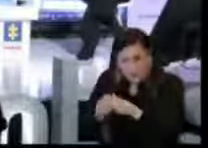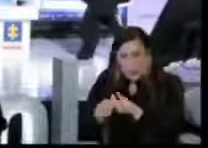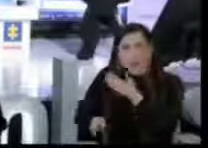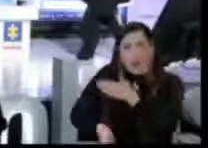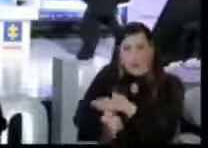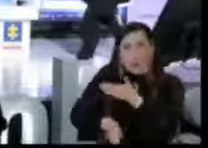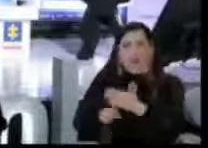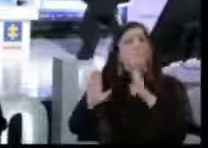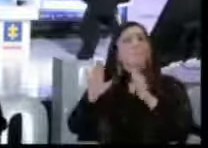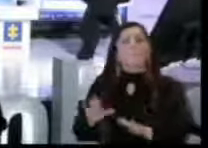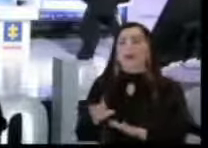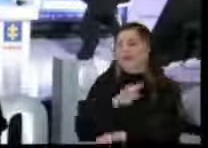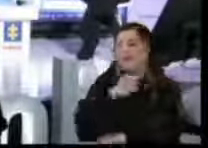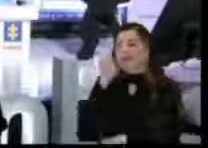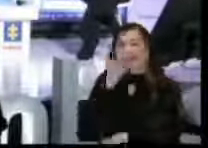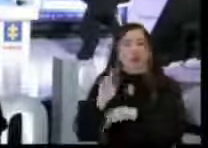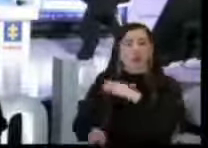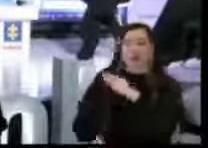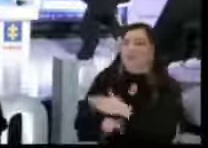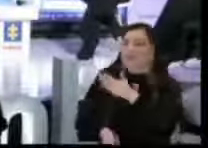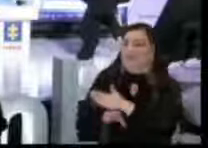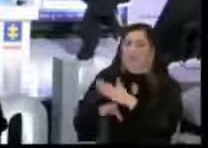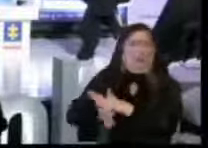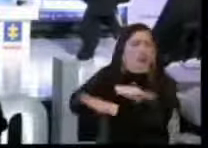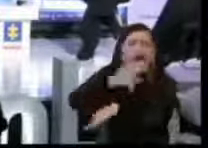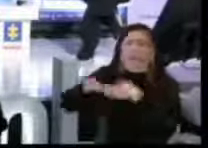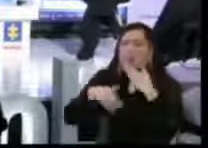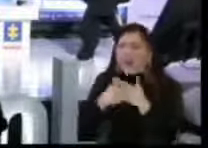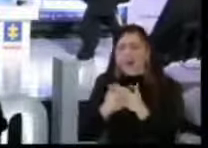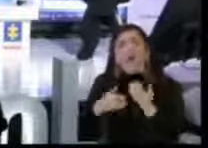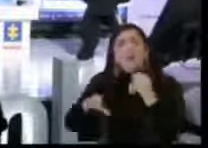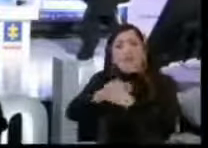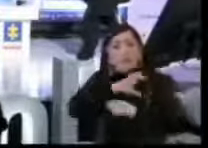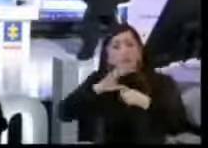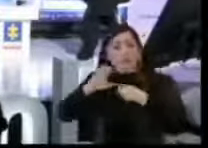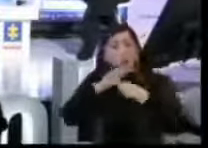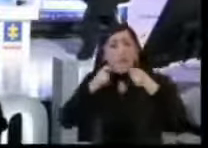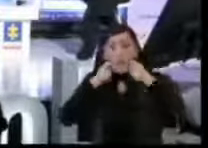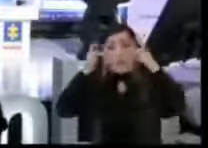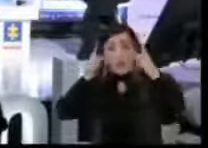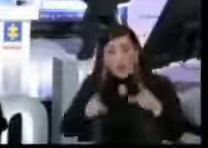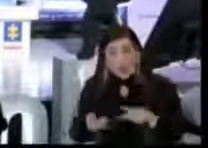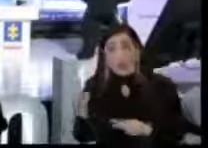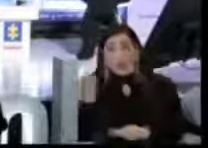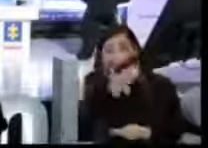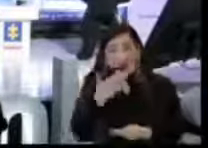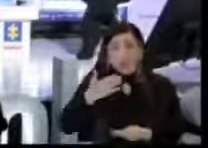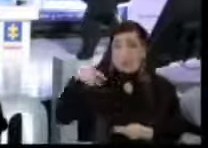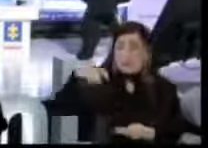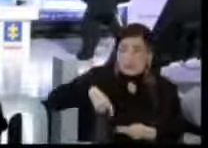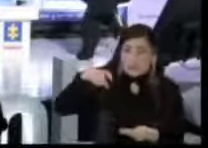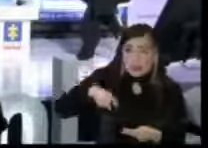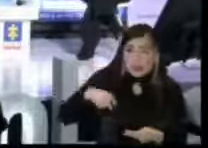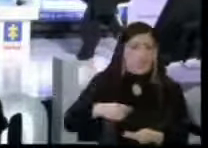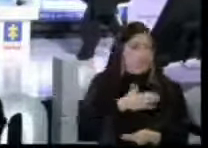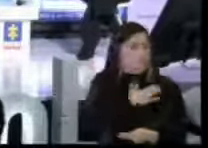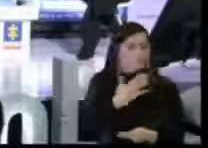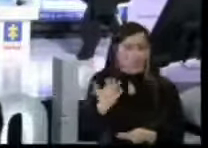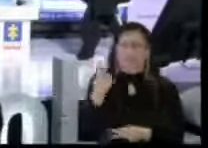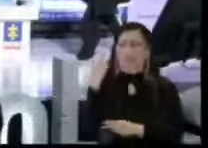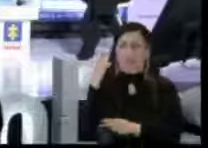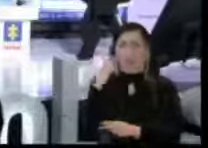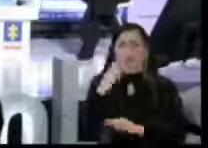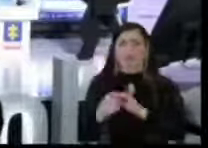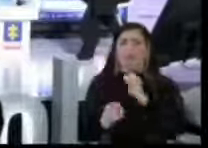seguir actuando en todos los ejes en donde la ciudadanía está esperando que la Fiscalía aparezca. Muchas